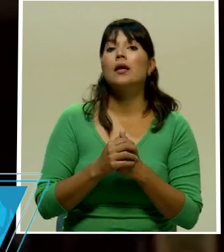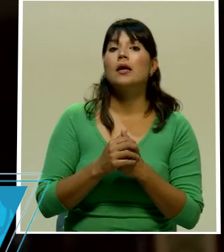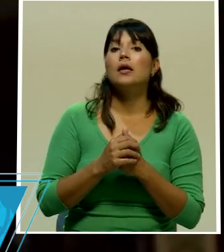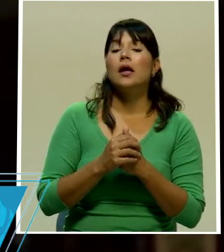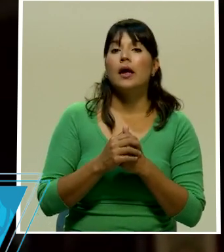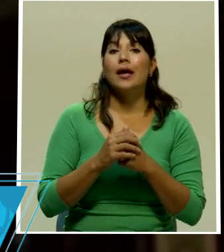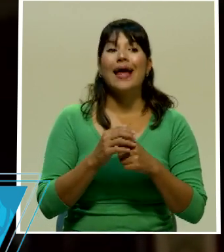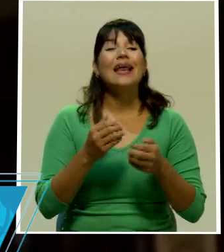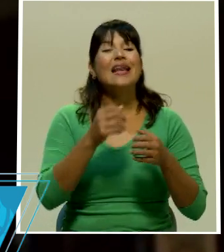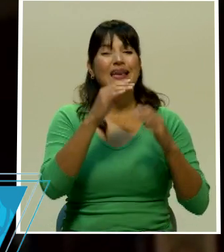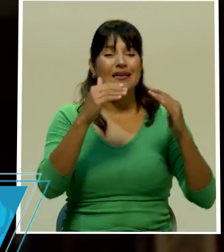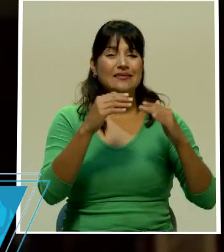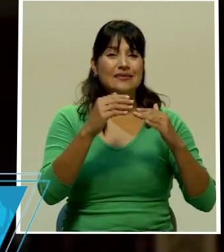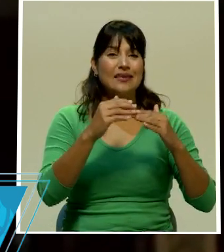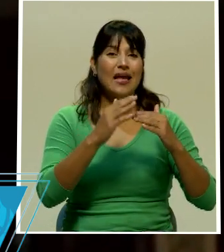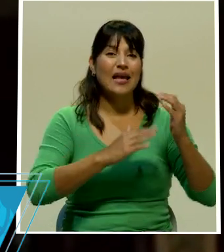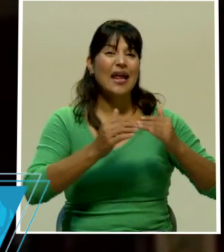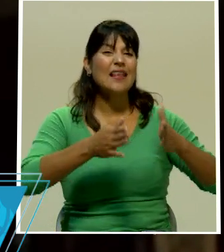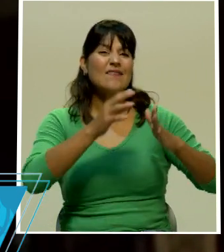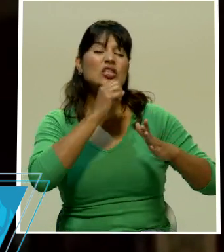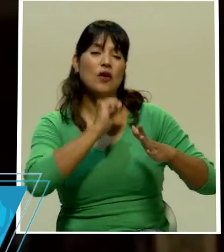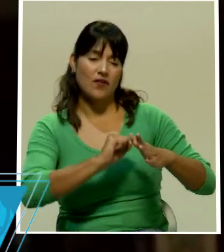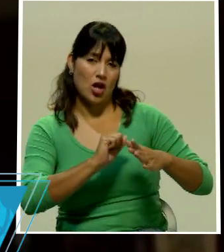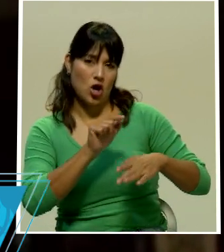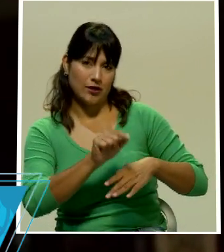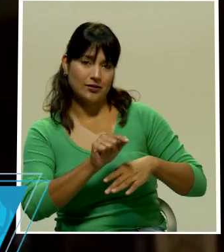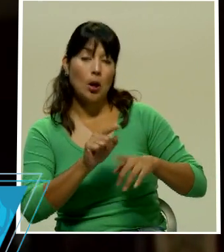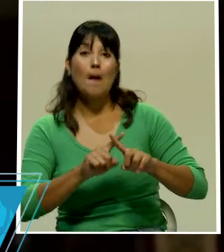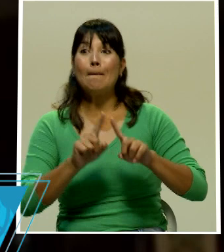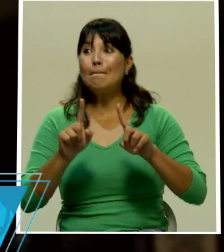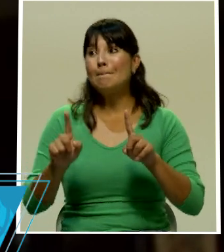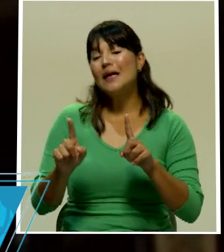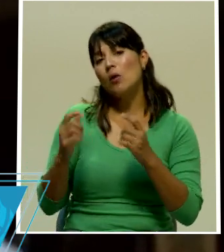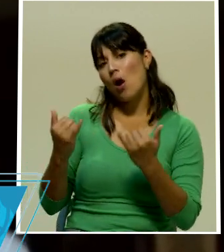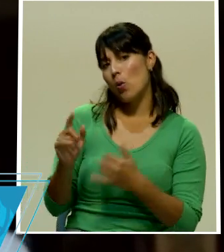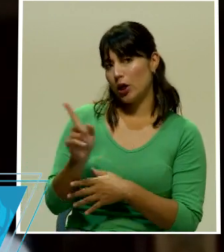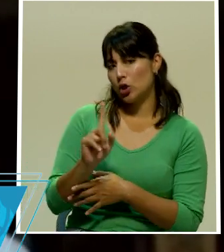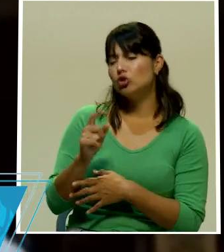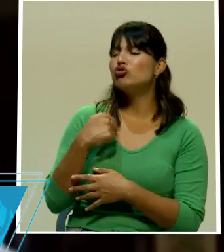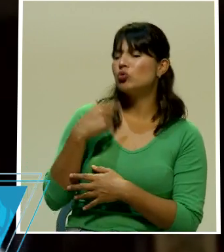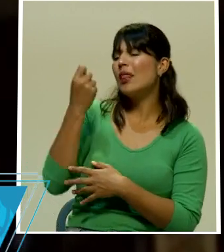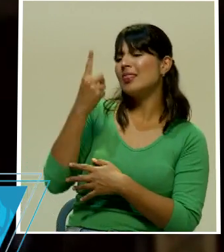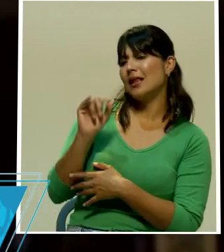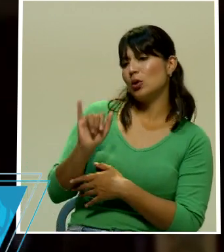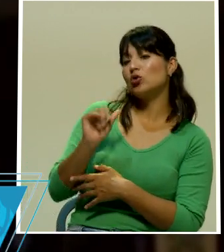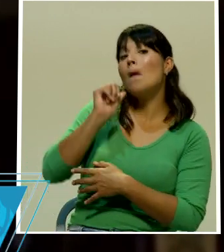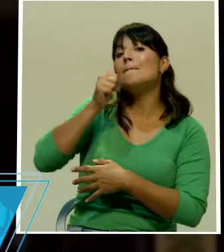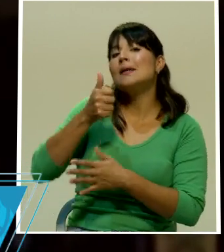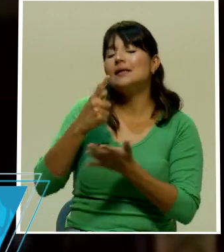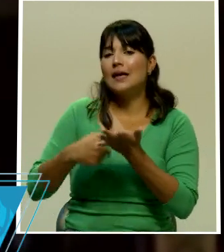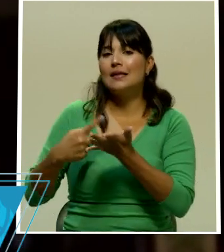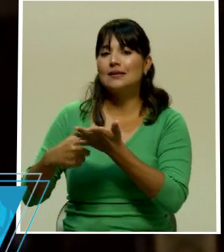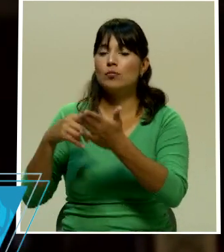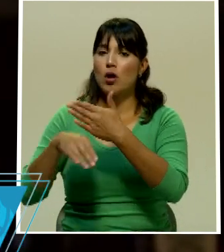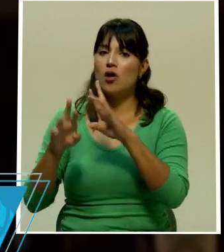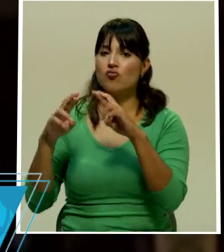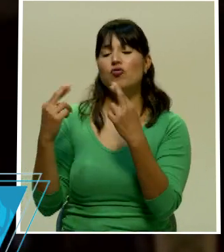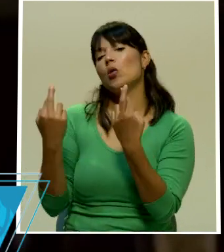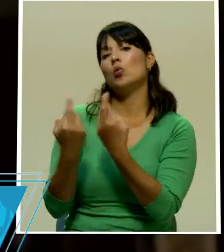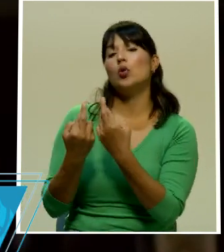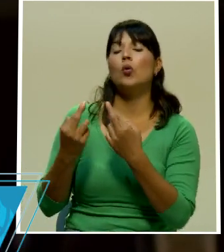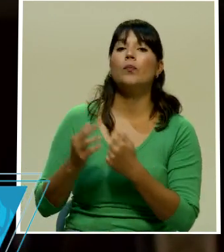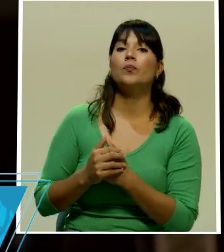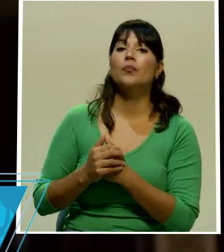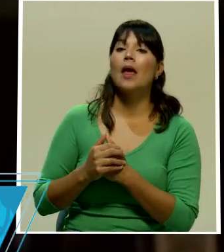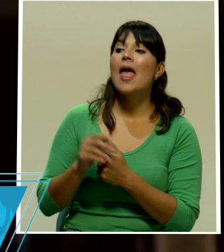mañana vea que interesante este edificio el diseño bueno si fue diseñado por el arquitecto lo de la barra